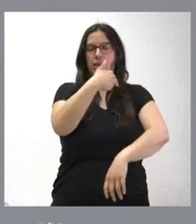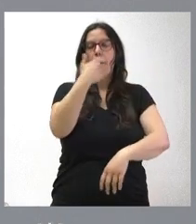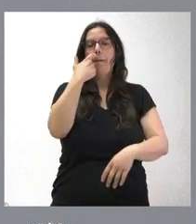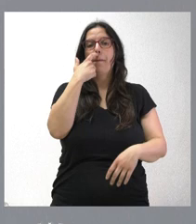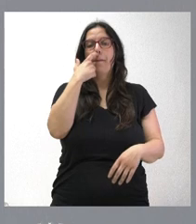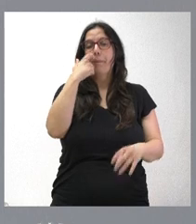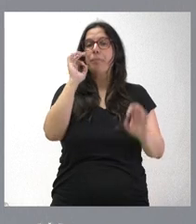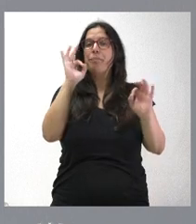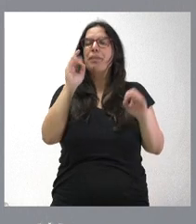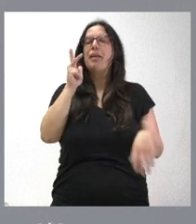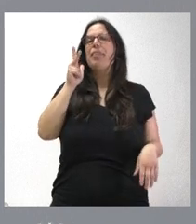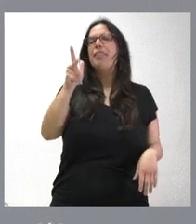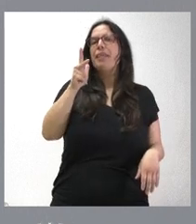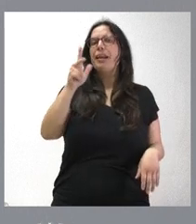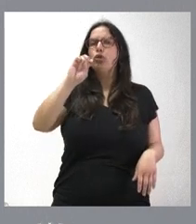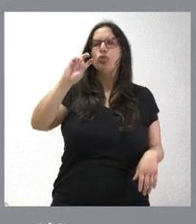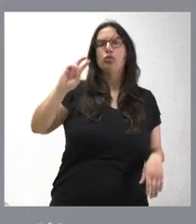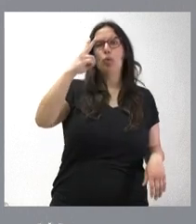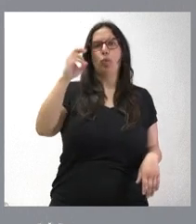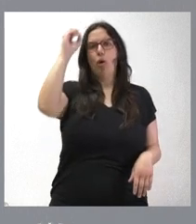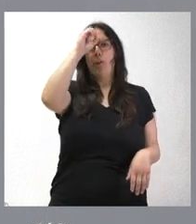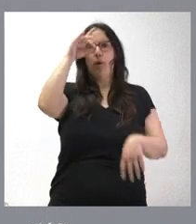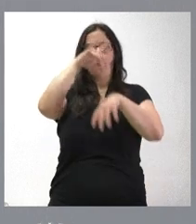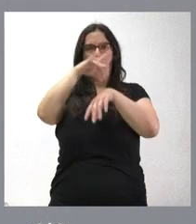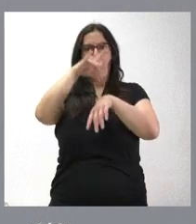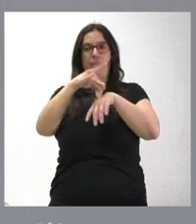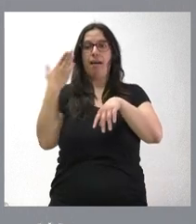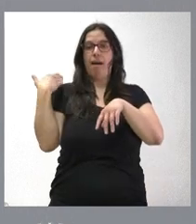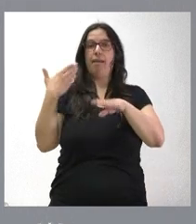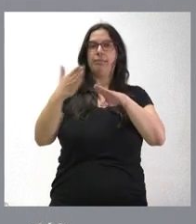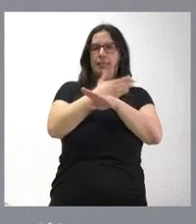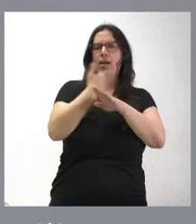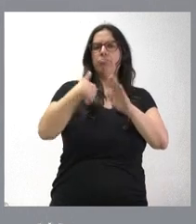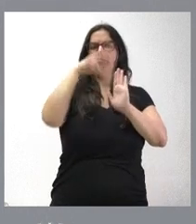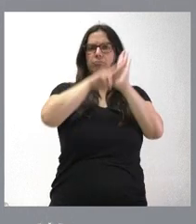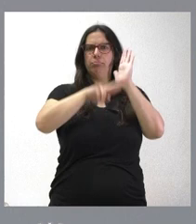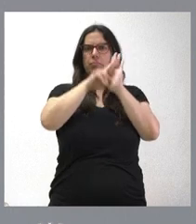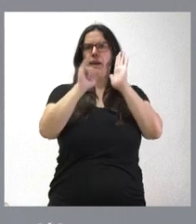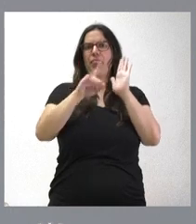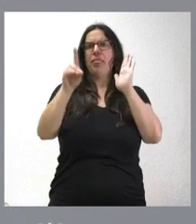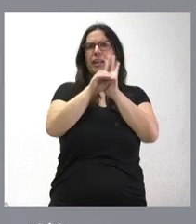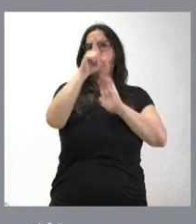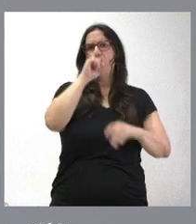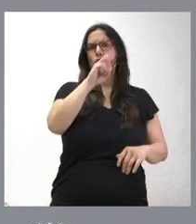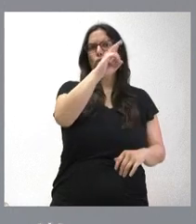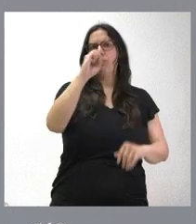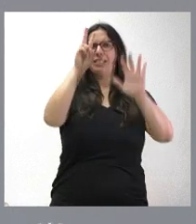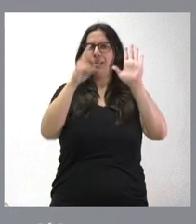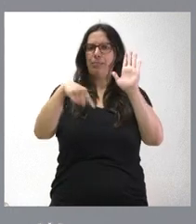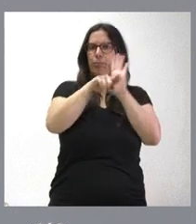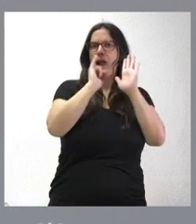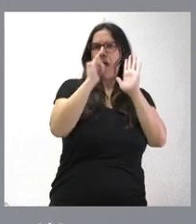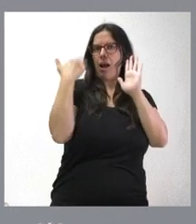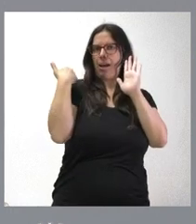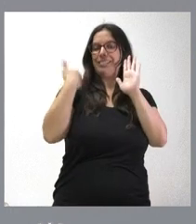particularmente, el derecho a la segunda opinión médica, que ya estaba regulada en nuestra comunidad por un decreto del año 2007. Lo que hacemos es